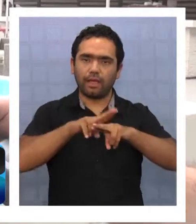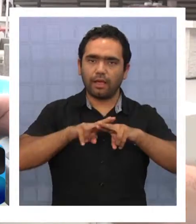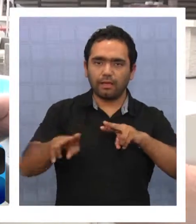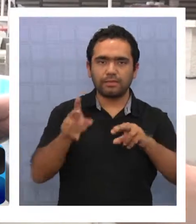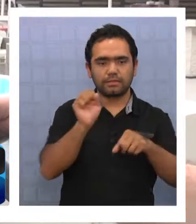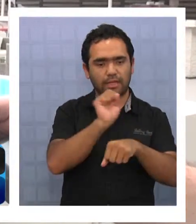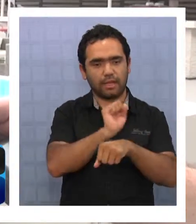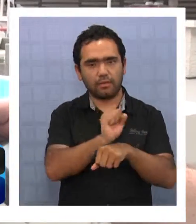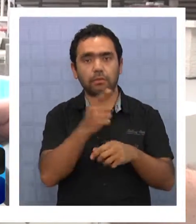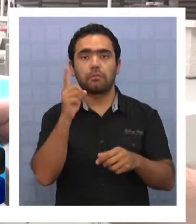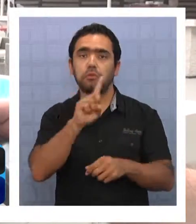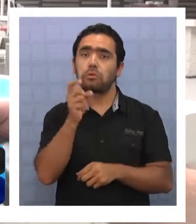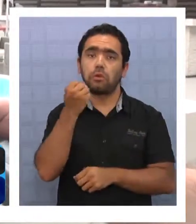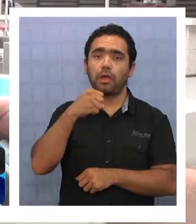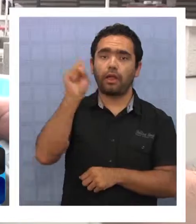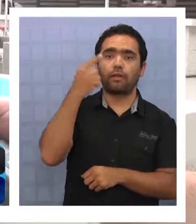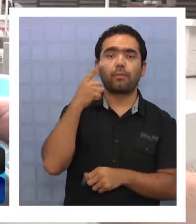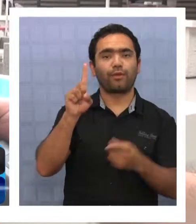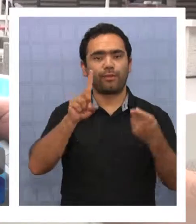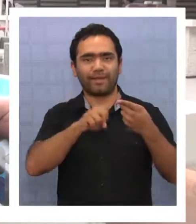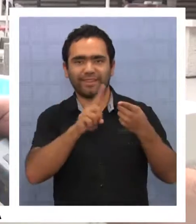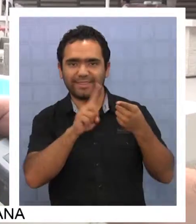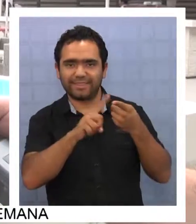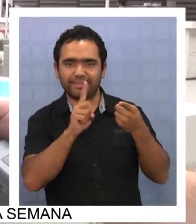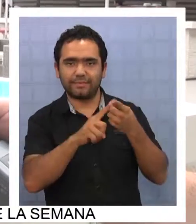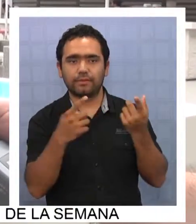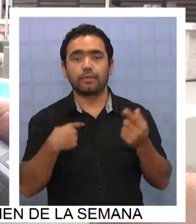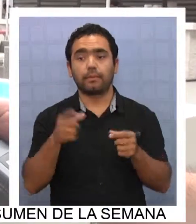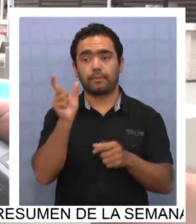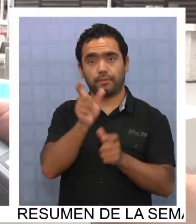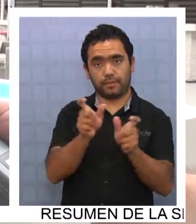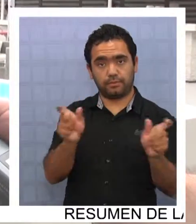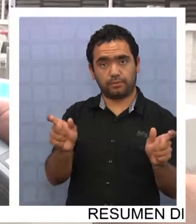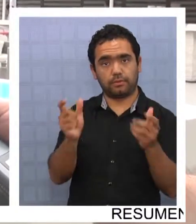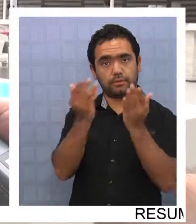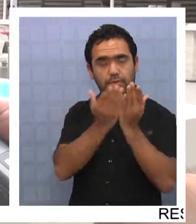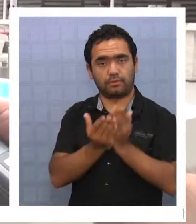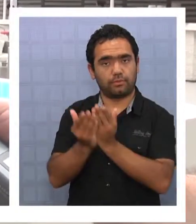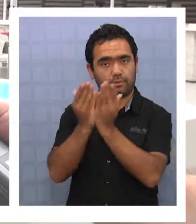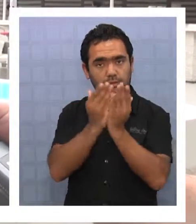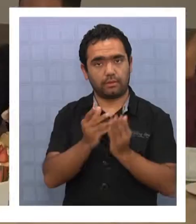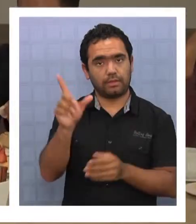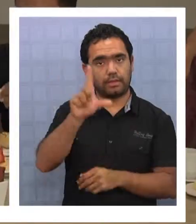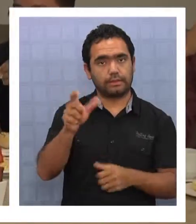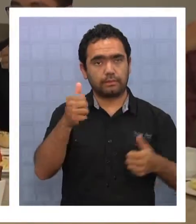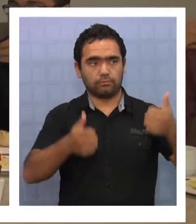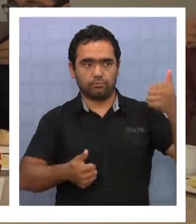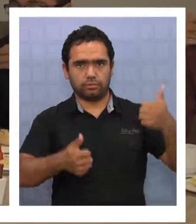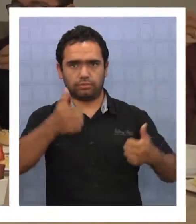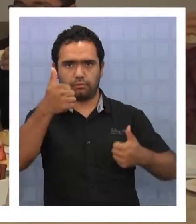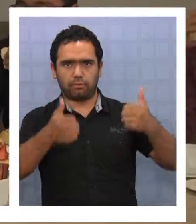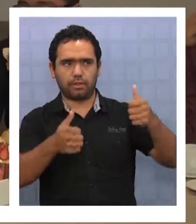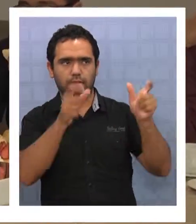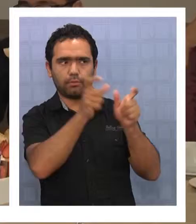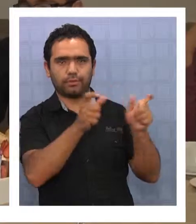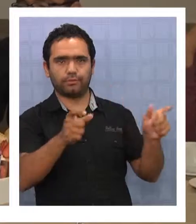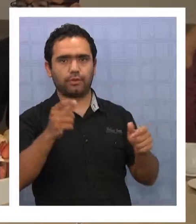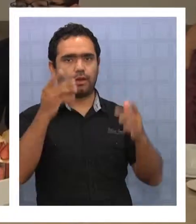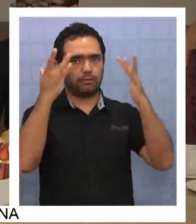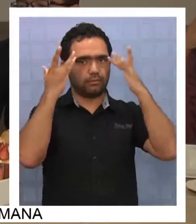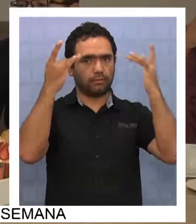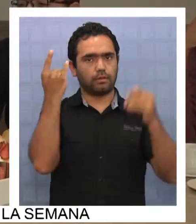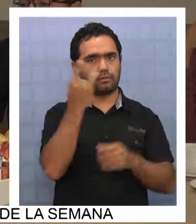quizás no ganar, pero si ser parte de esto, estos son alumnos de un liceo técnico compitiendo con estudiantes universitarios.